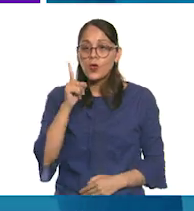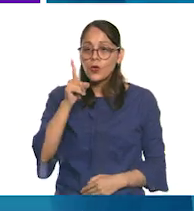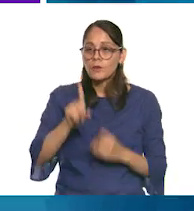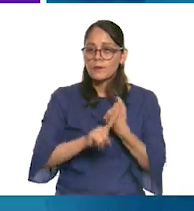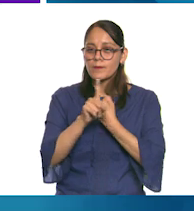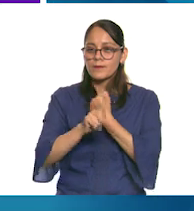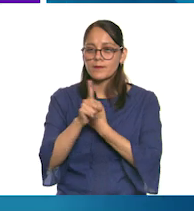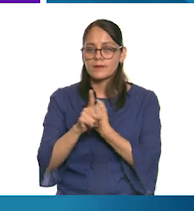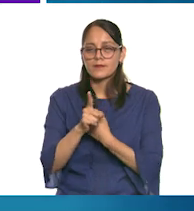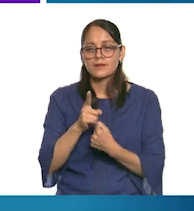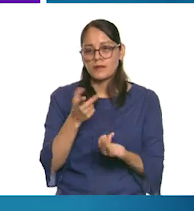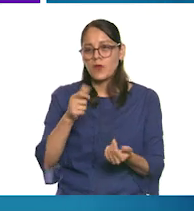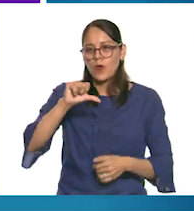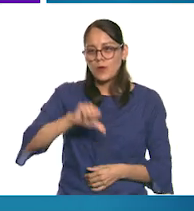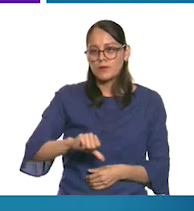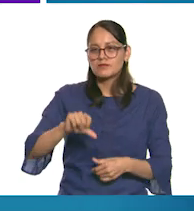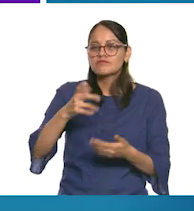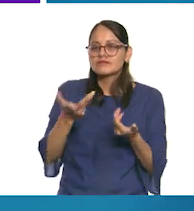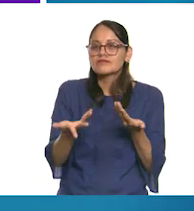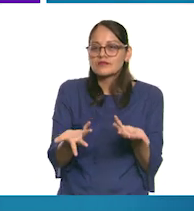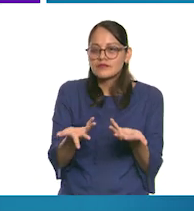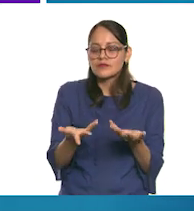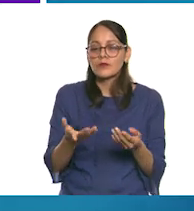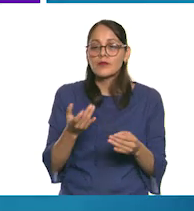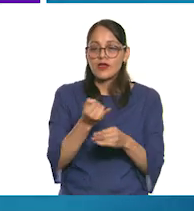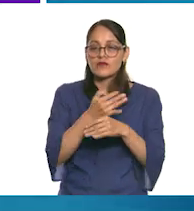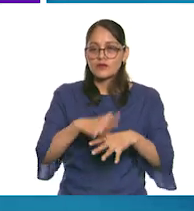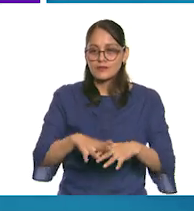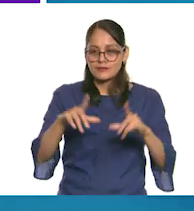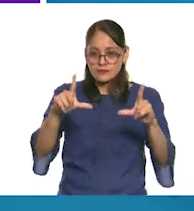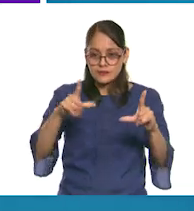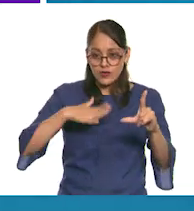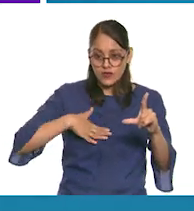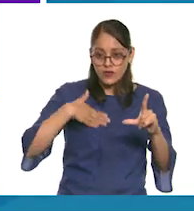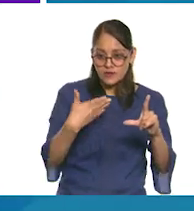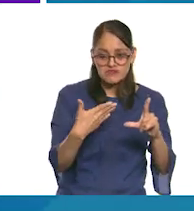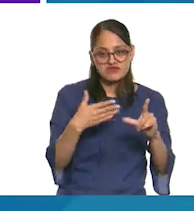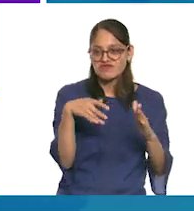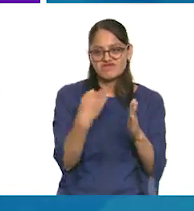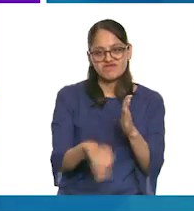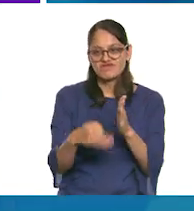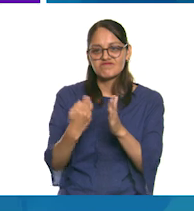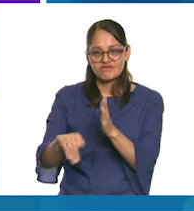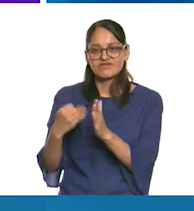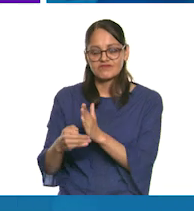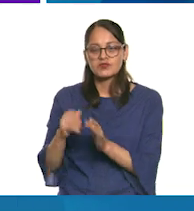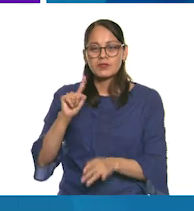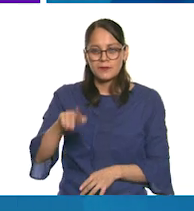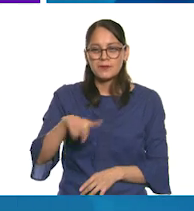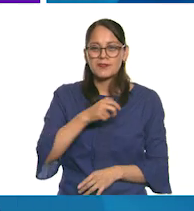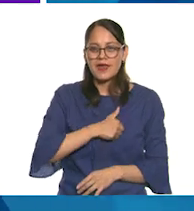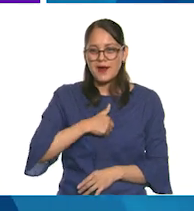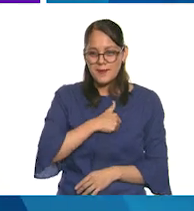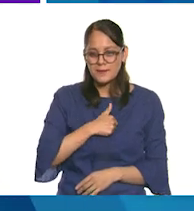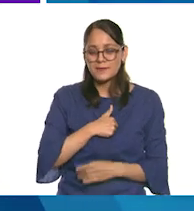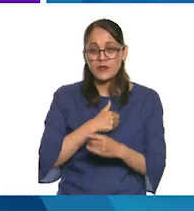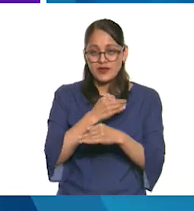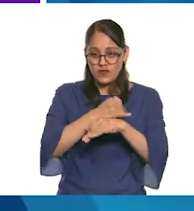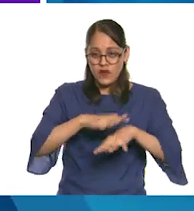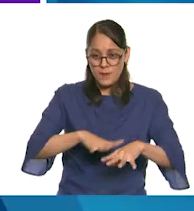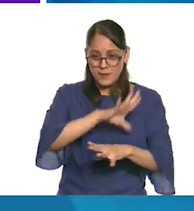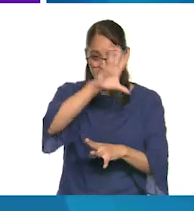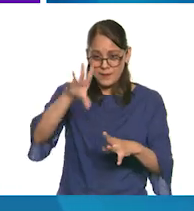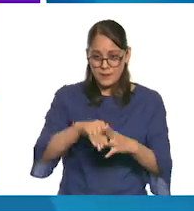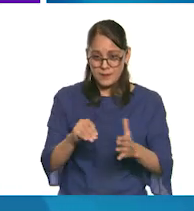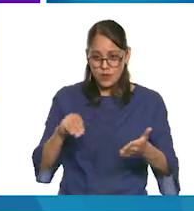problemas que existen hoy en día es la falta de fuentes confiables de información. Desafortunadamente, no todo lo que